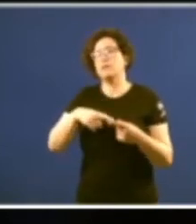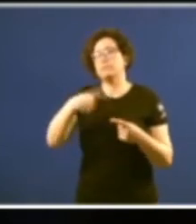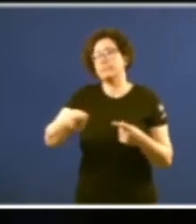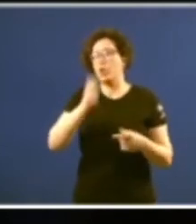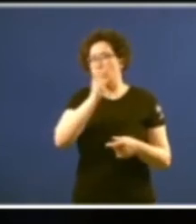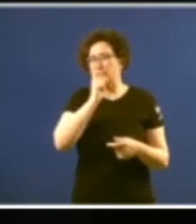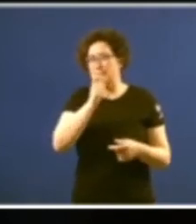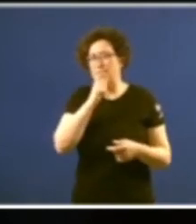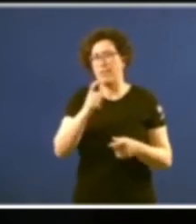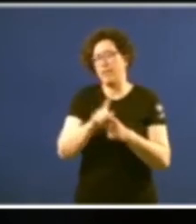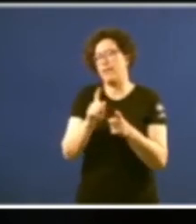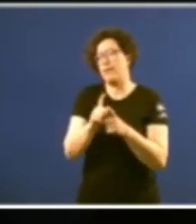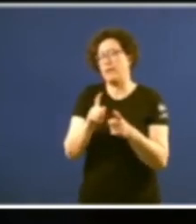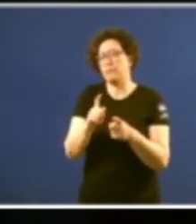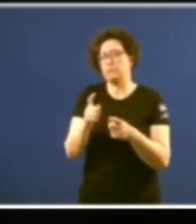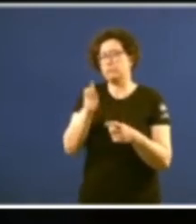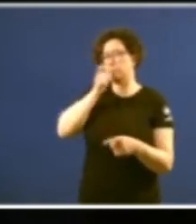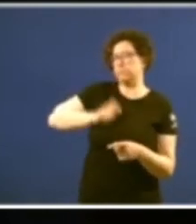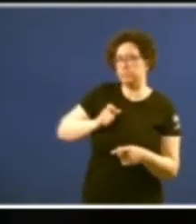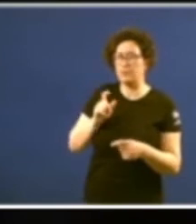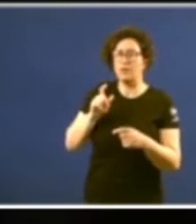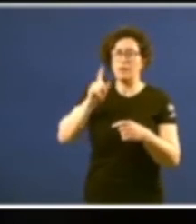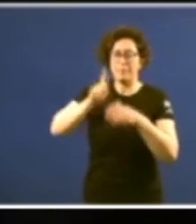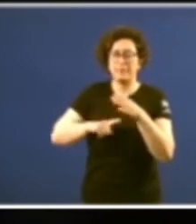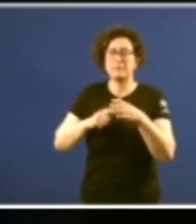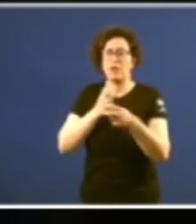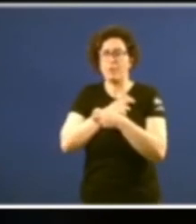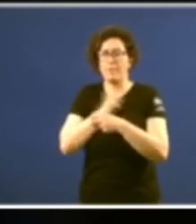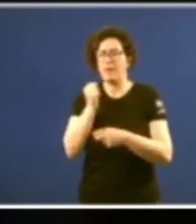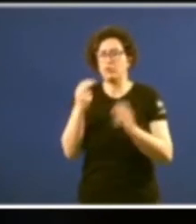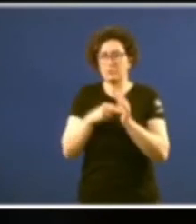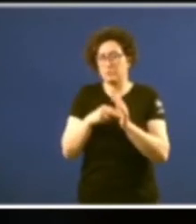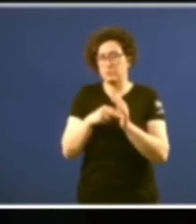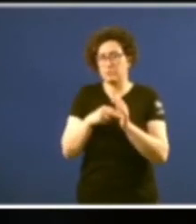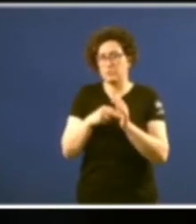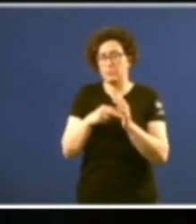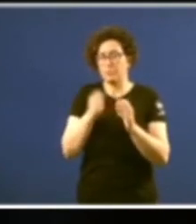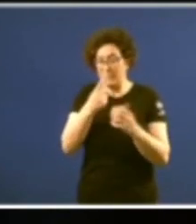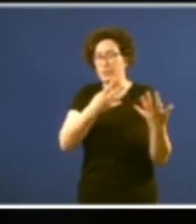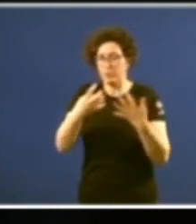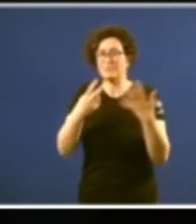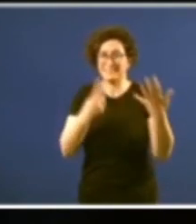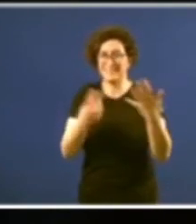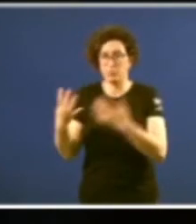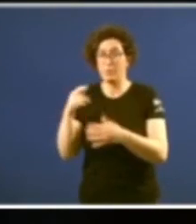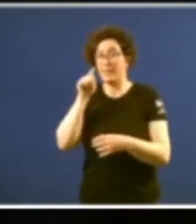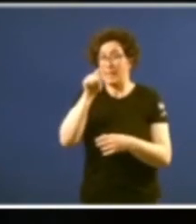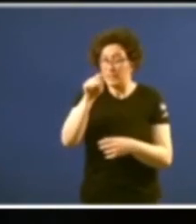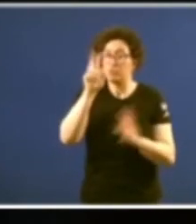aldraxe no mes de novembro do ano 79 esto é unha